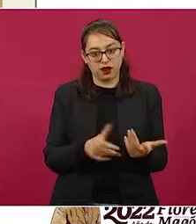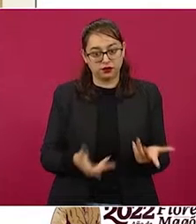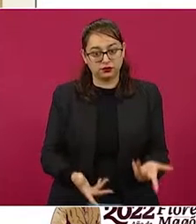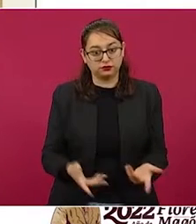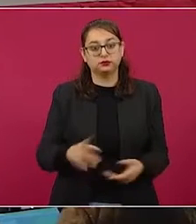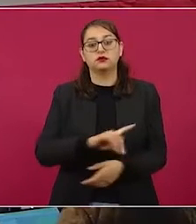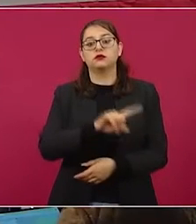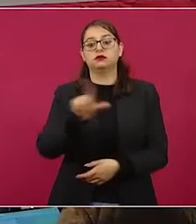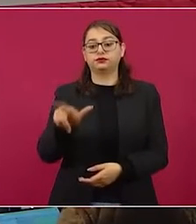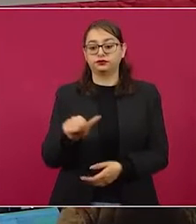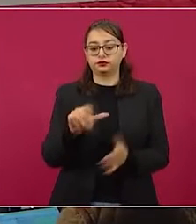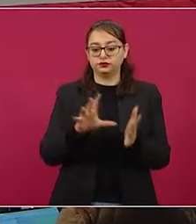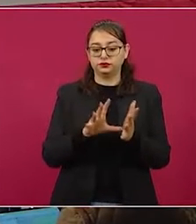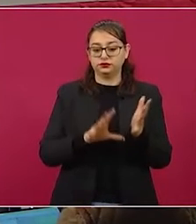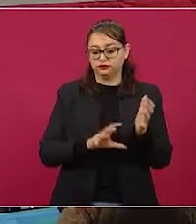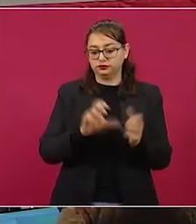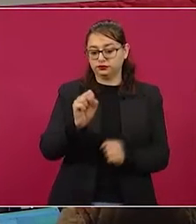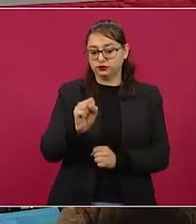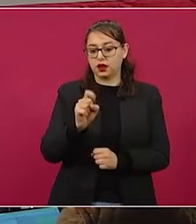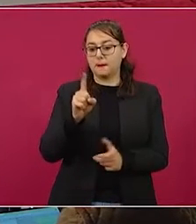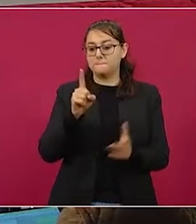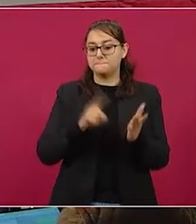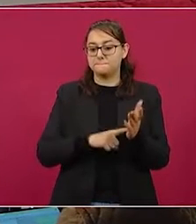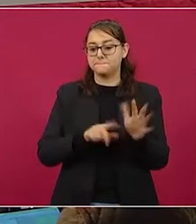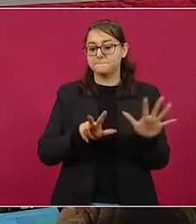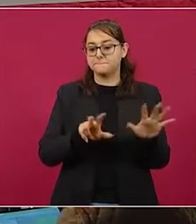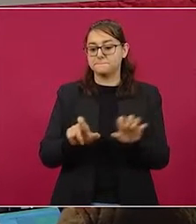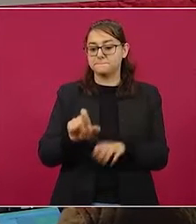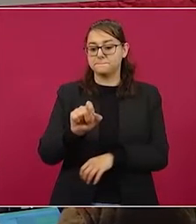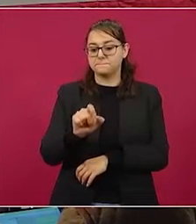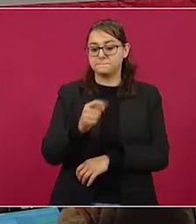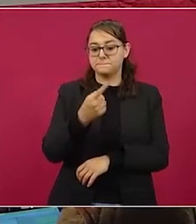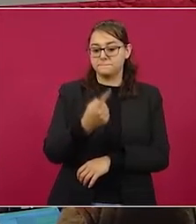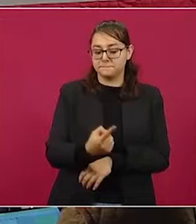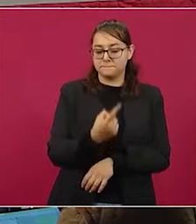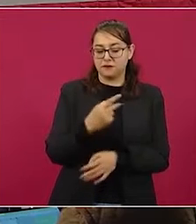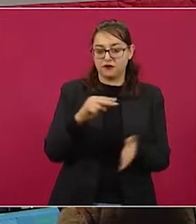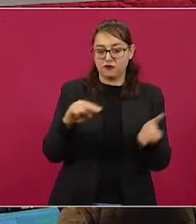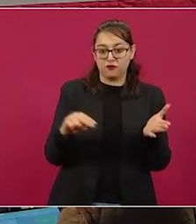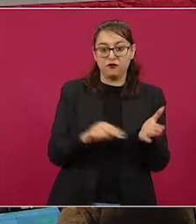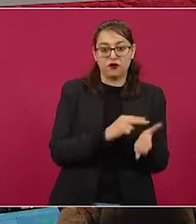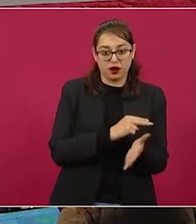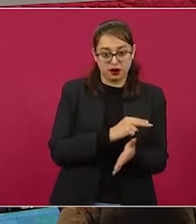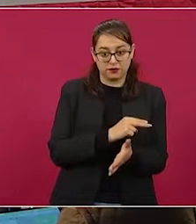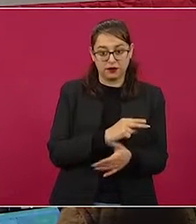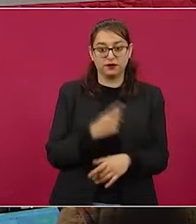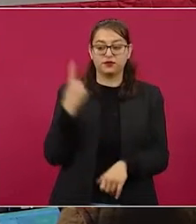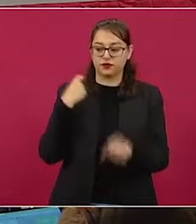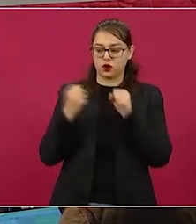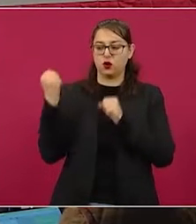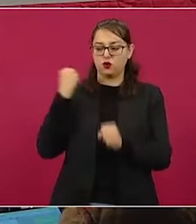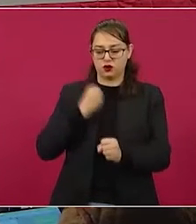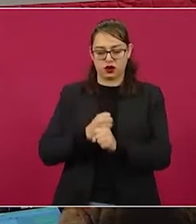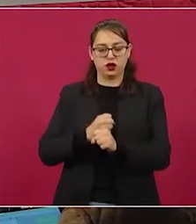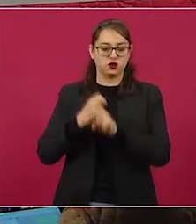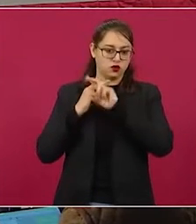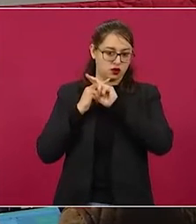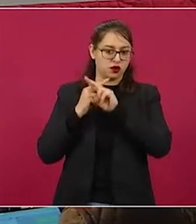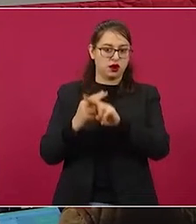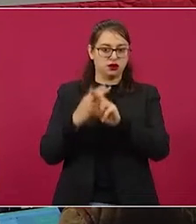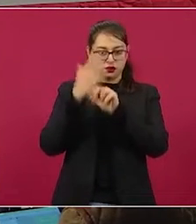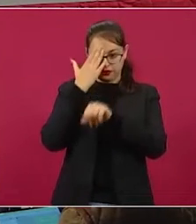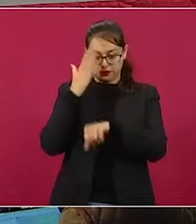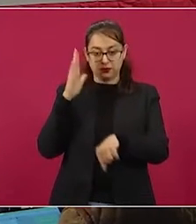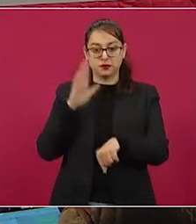Independencia en 1821, que el año pasado tuvimos oportunidad de conmemorar y que